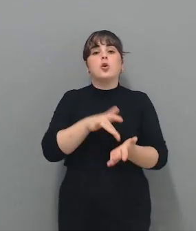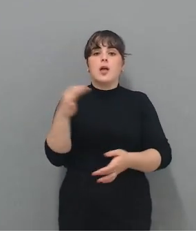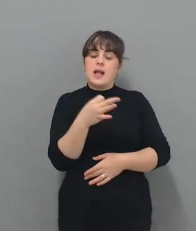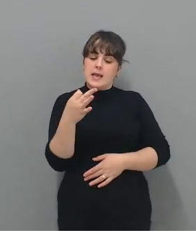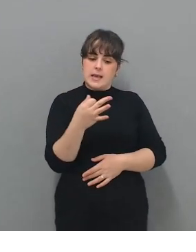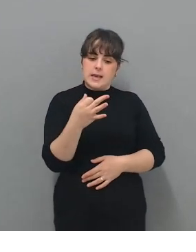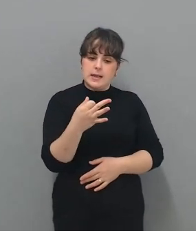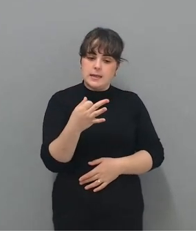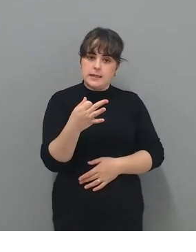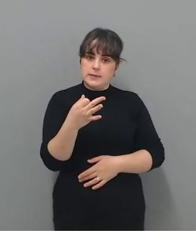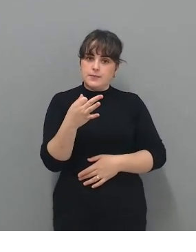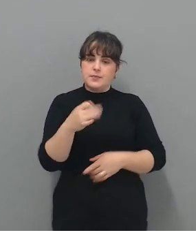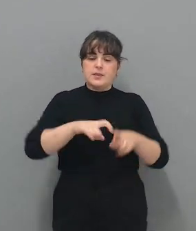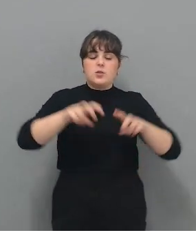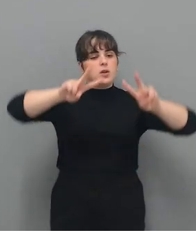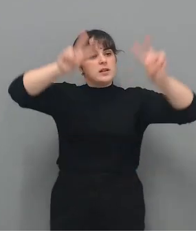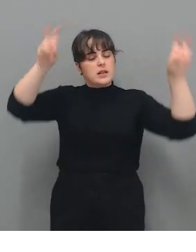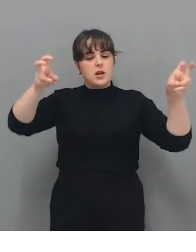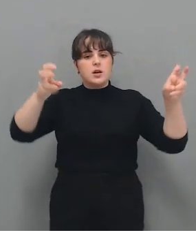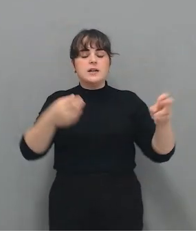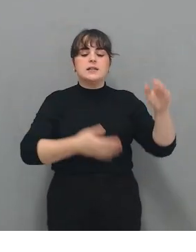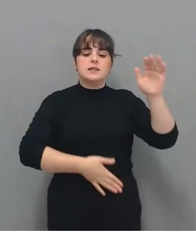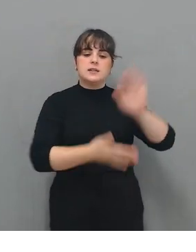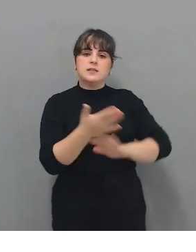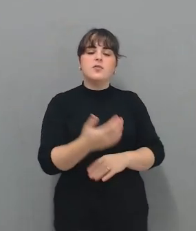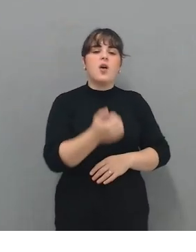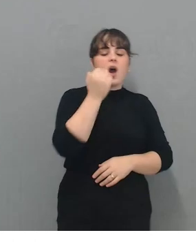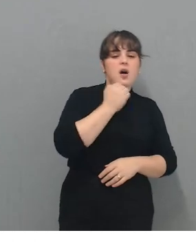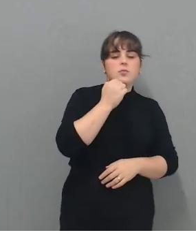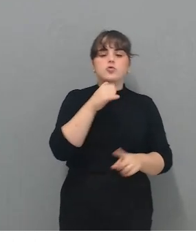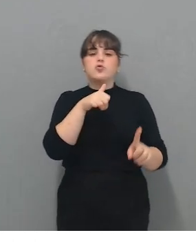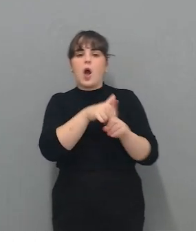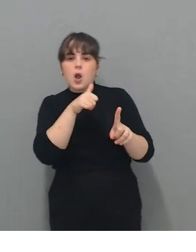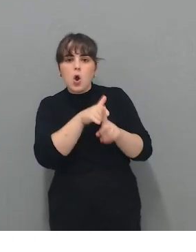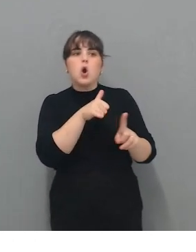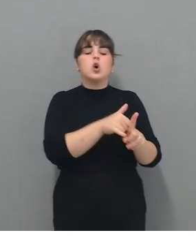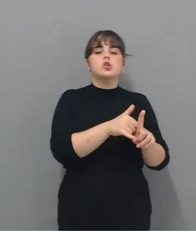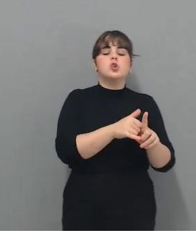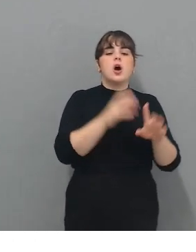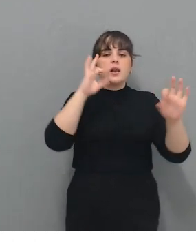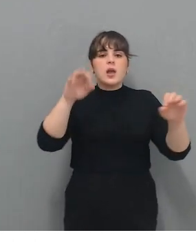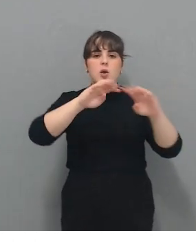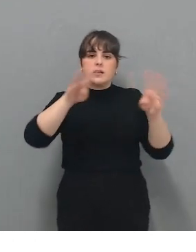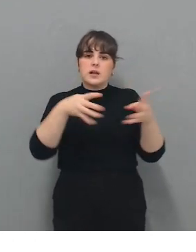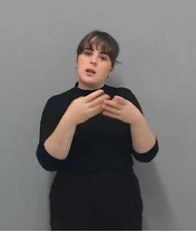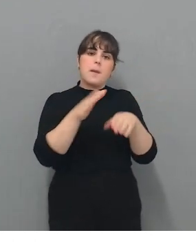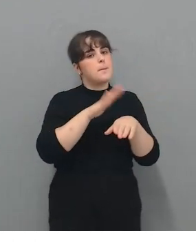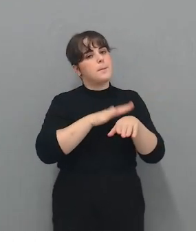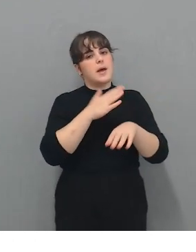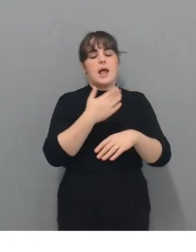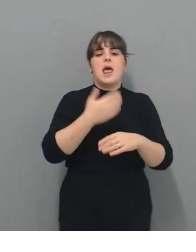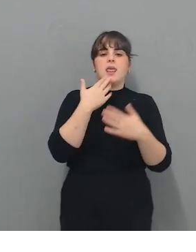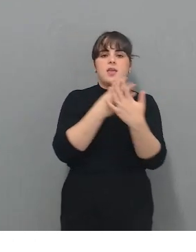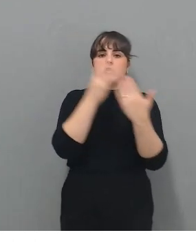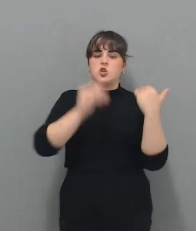titulares. Suplantación, abuso, acoso, riesgo en internet para los menores, bullying, ciberbullying,